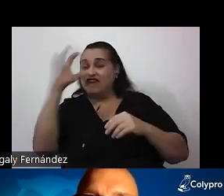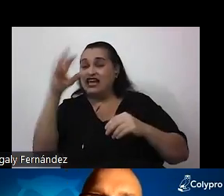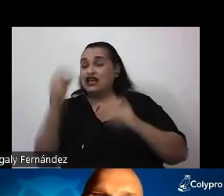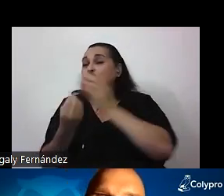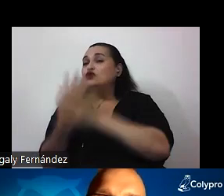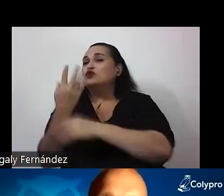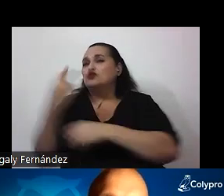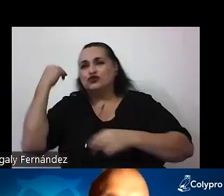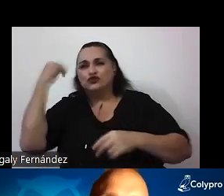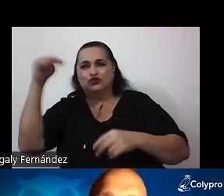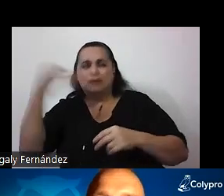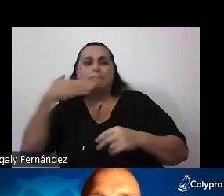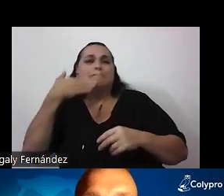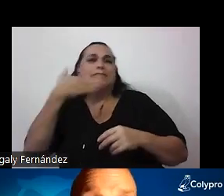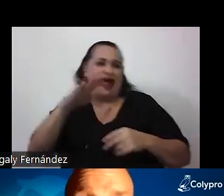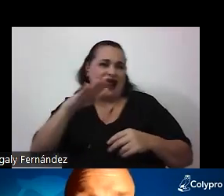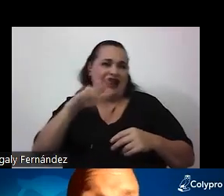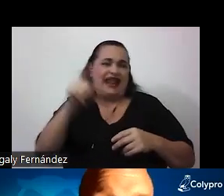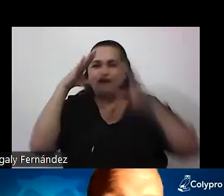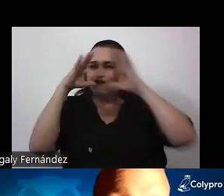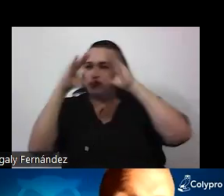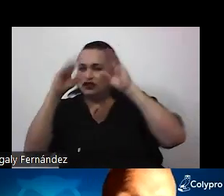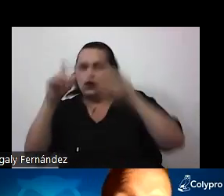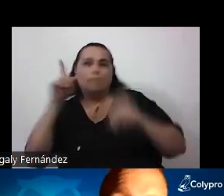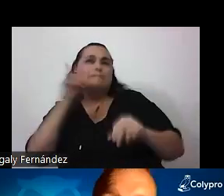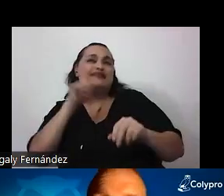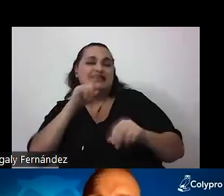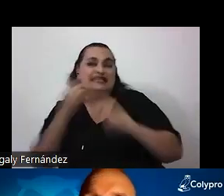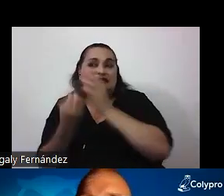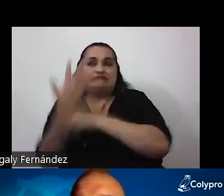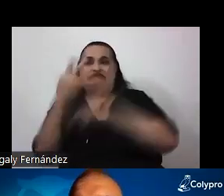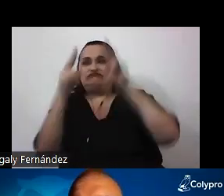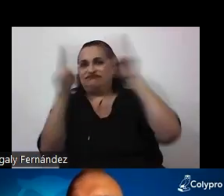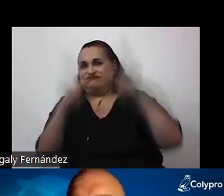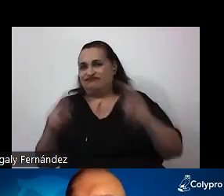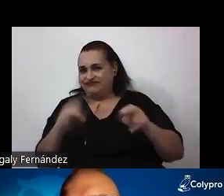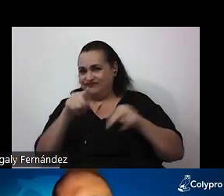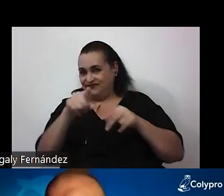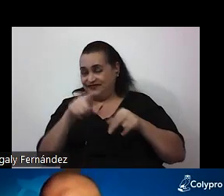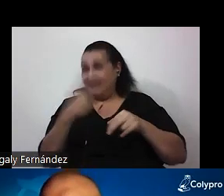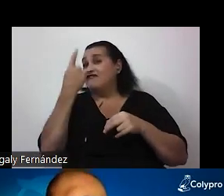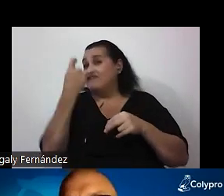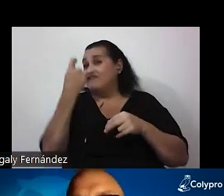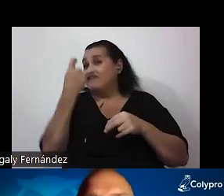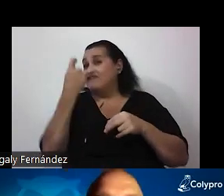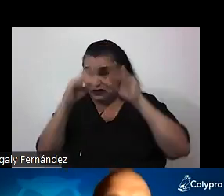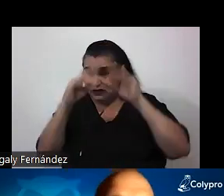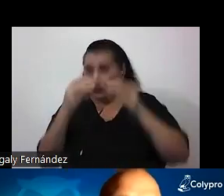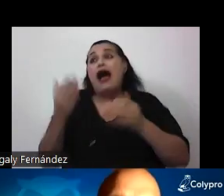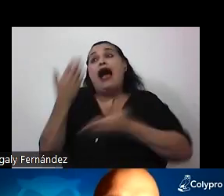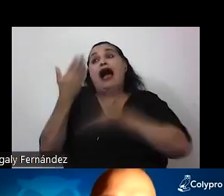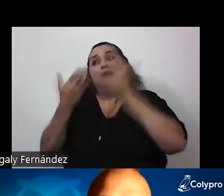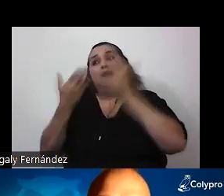mala información mentiras deliberadas esa desinformación a veces es intencional y a veces no